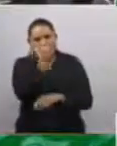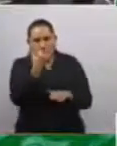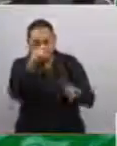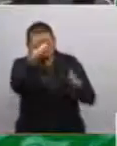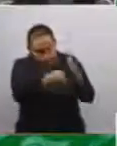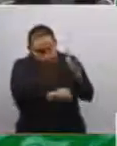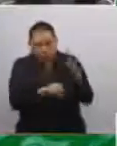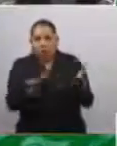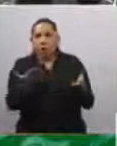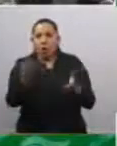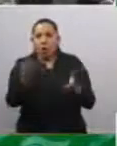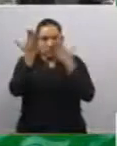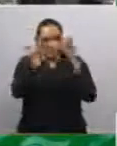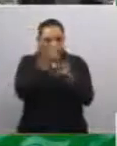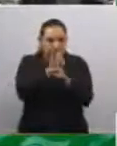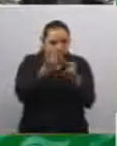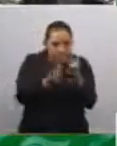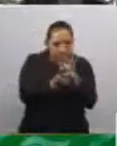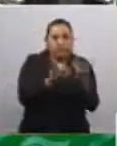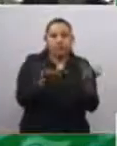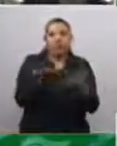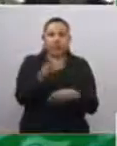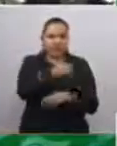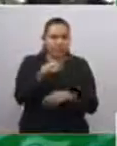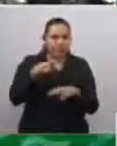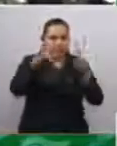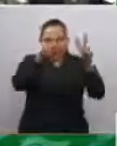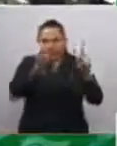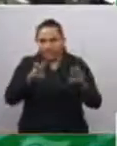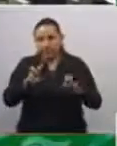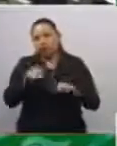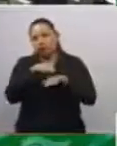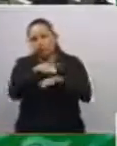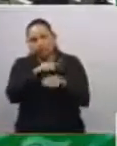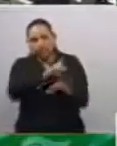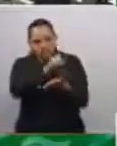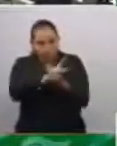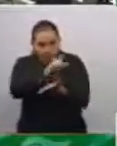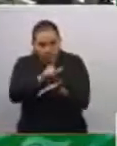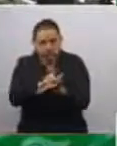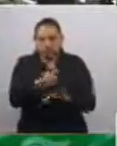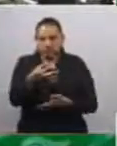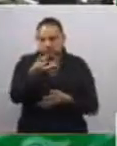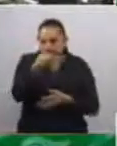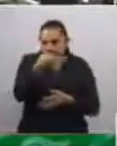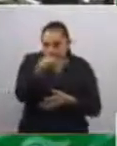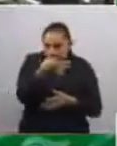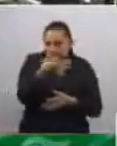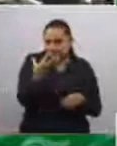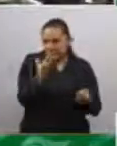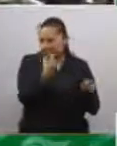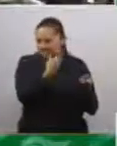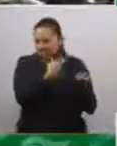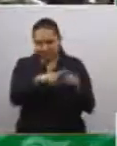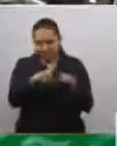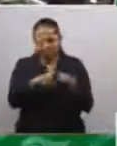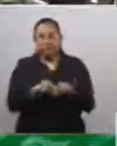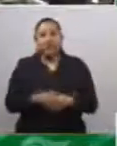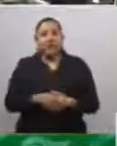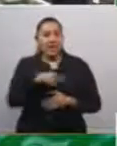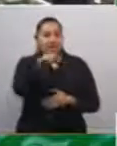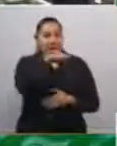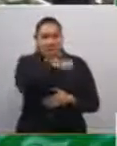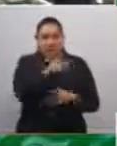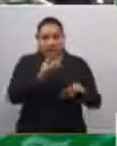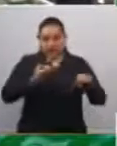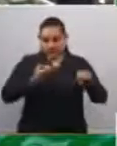derecho y medicina, entre otros. A nivel local, el nombre de la entidad ya es